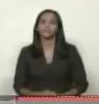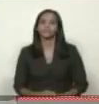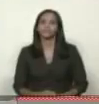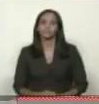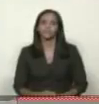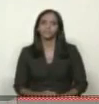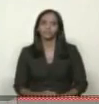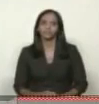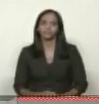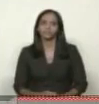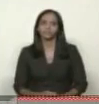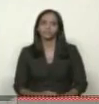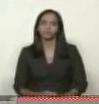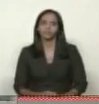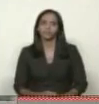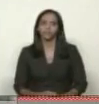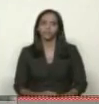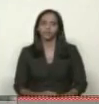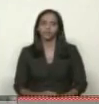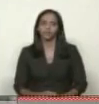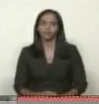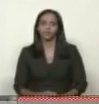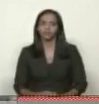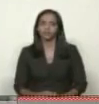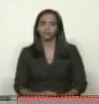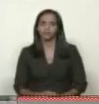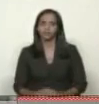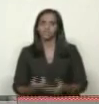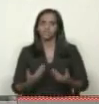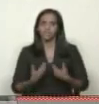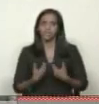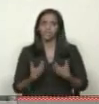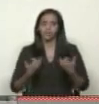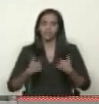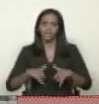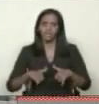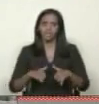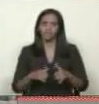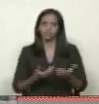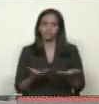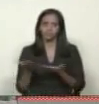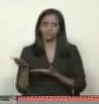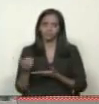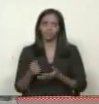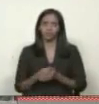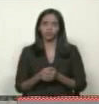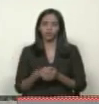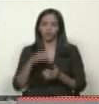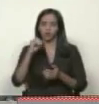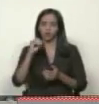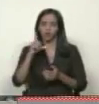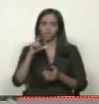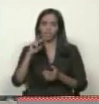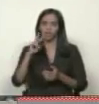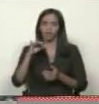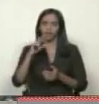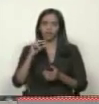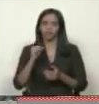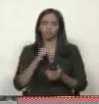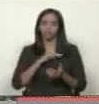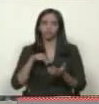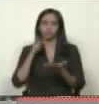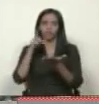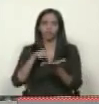Mi nombre es Dexy Olivares y el de mi hija es Lizbelli Molina Olivares. Bueno, nosotros vivimos aquí